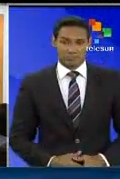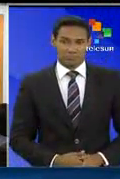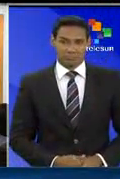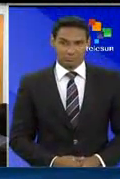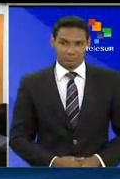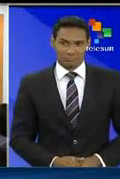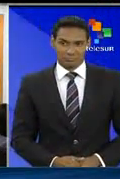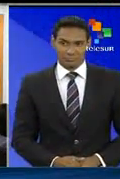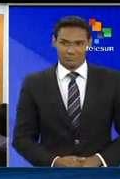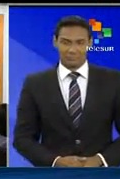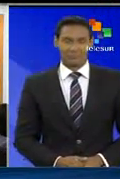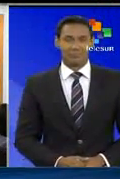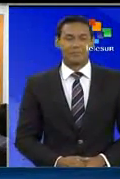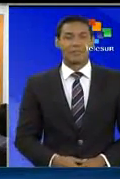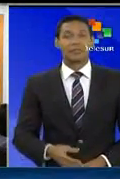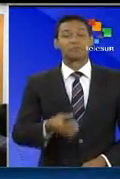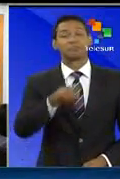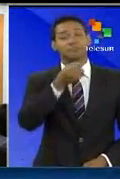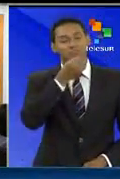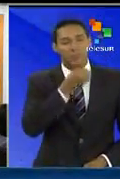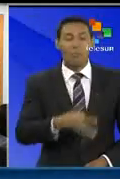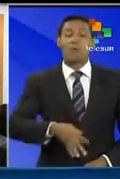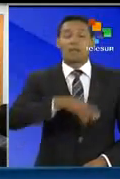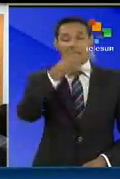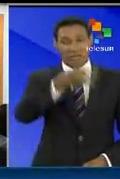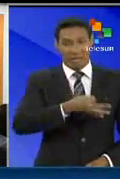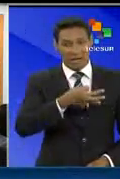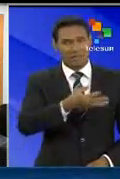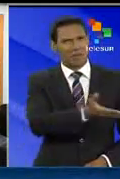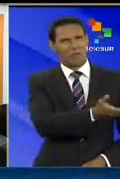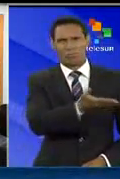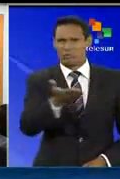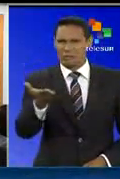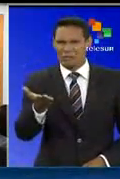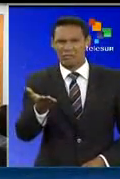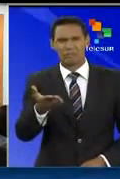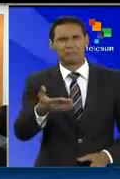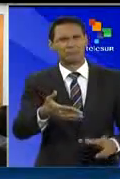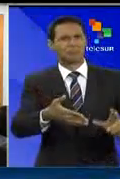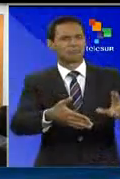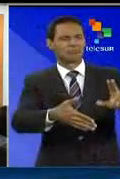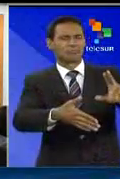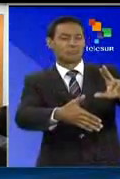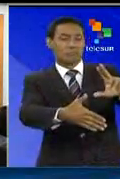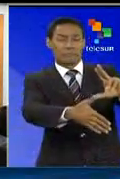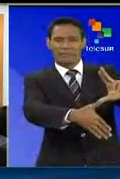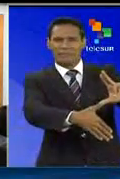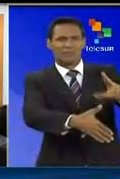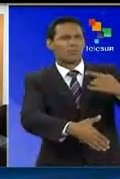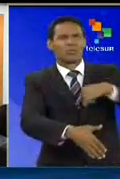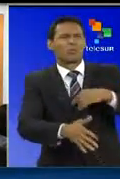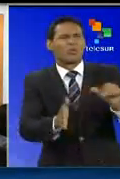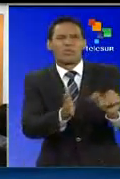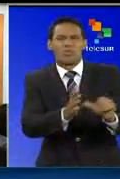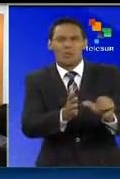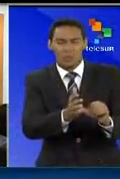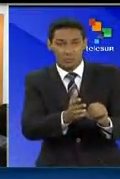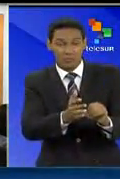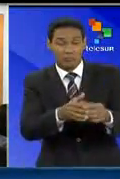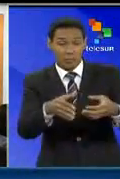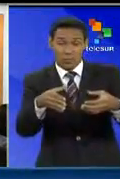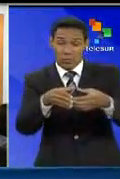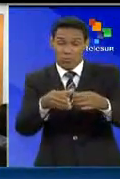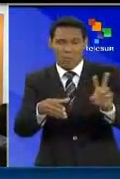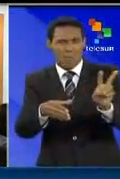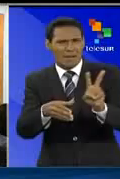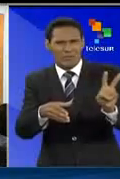Sí, buenos días, buenas tardes para toda Latinoamérica. Efectivamente, nos encontramos en este momento la delegación venezolana